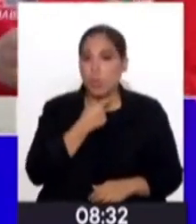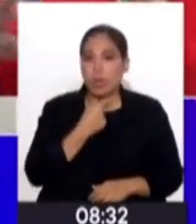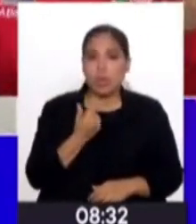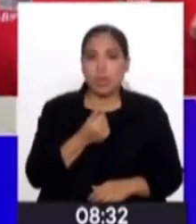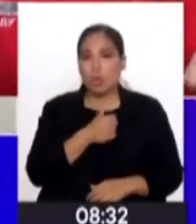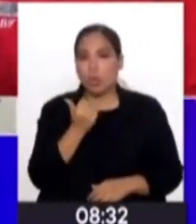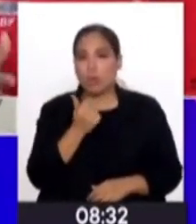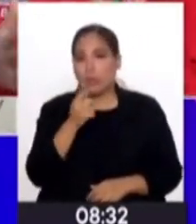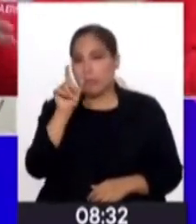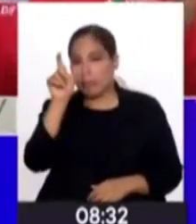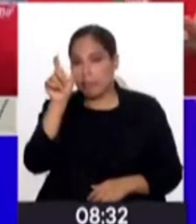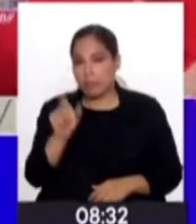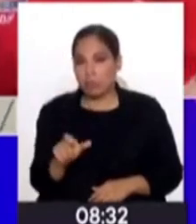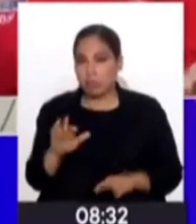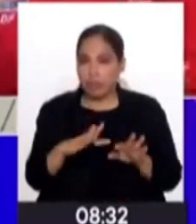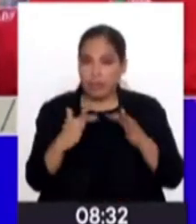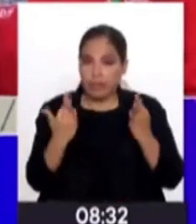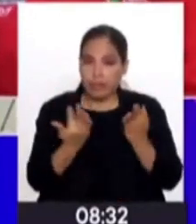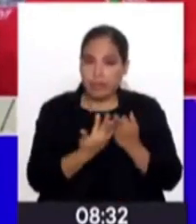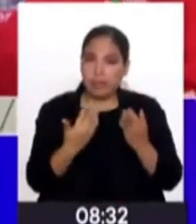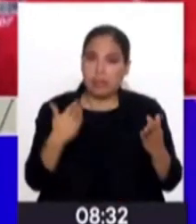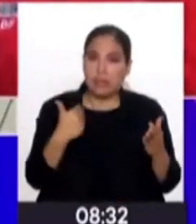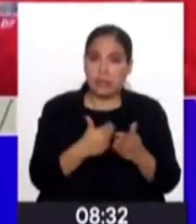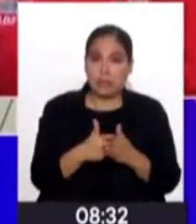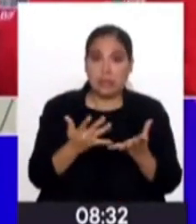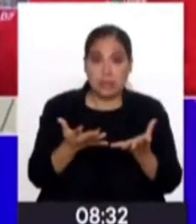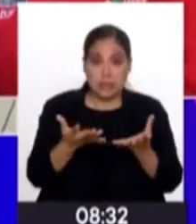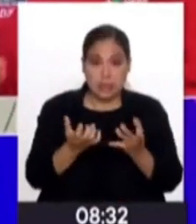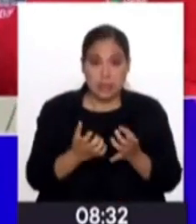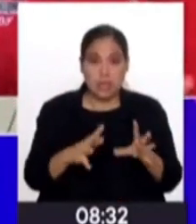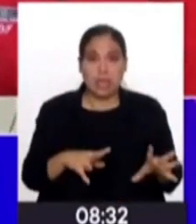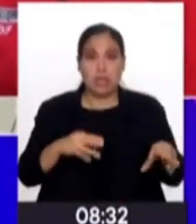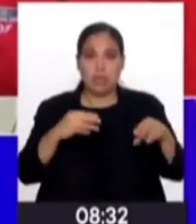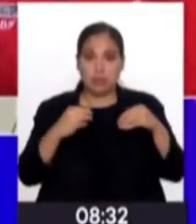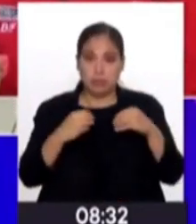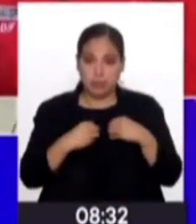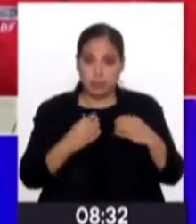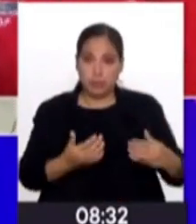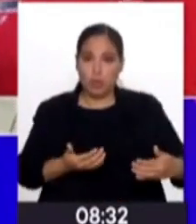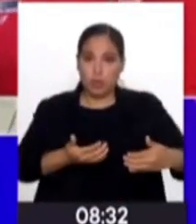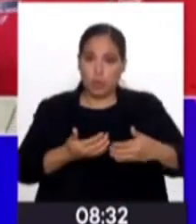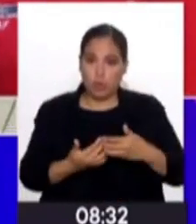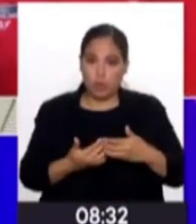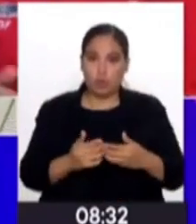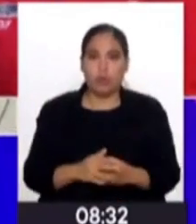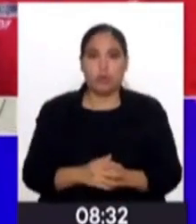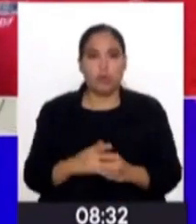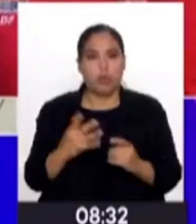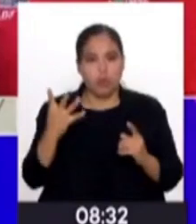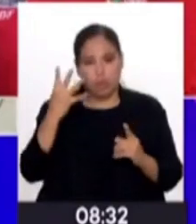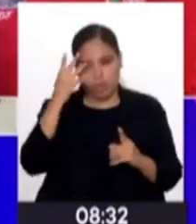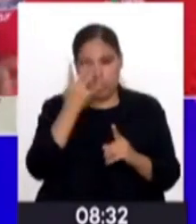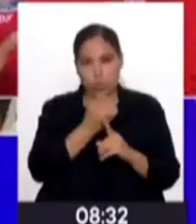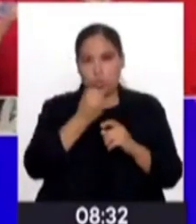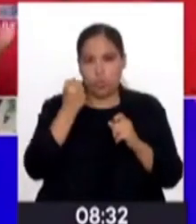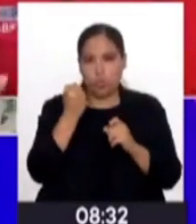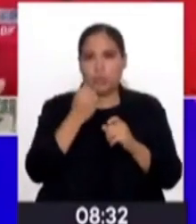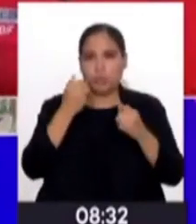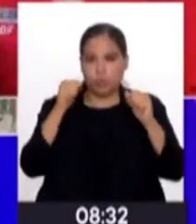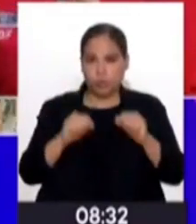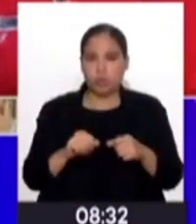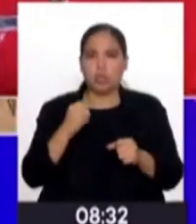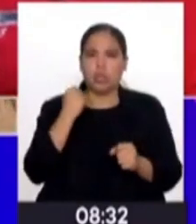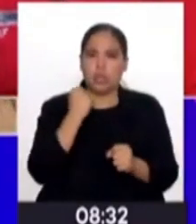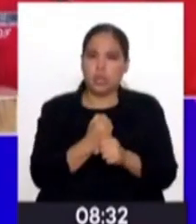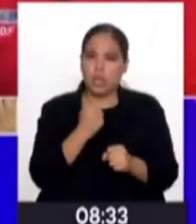alguien de la familia, del entorno familiar que quiera recibir a este niño, a este familiar. Y lo logramos. Muchas veces, haciendo un